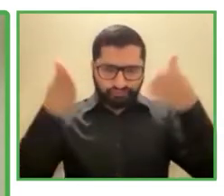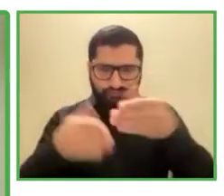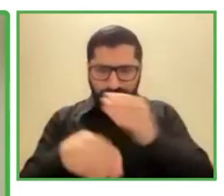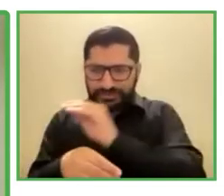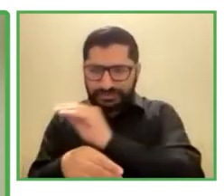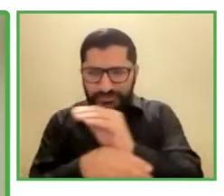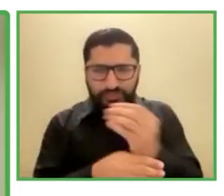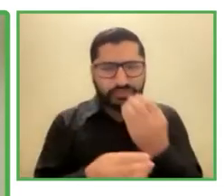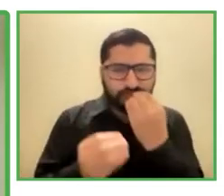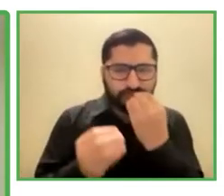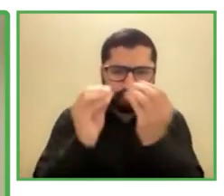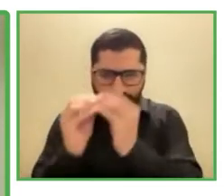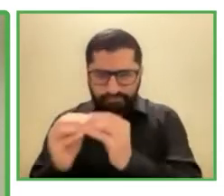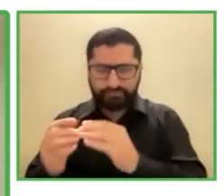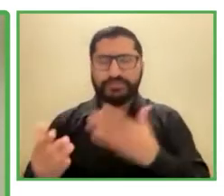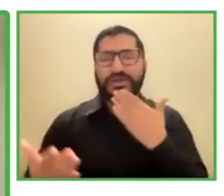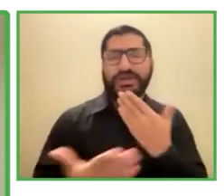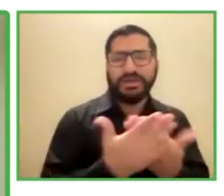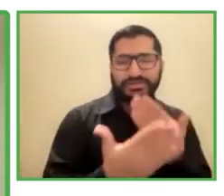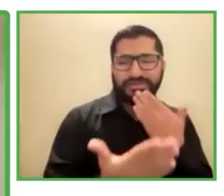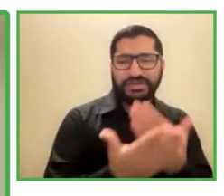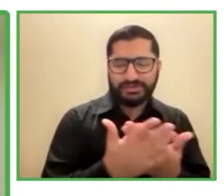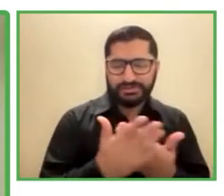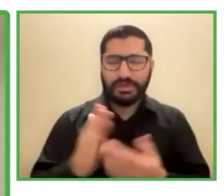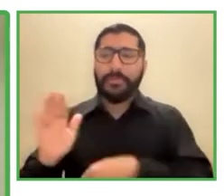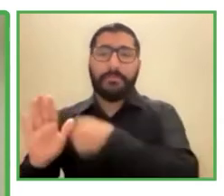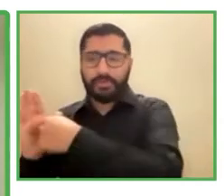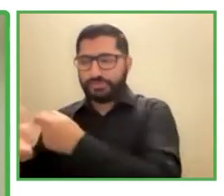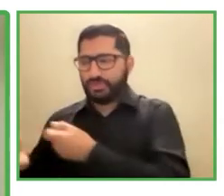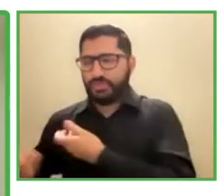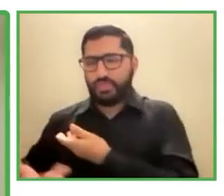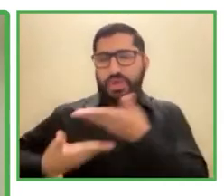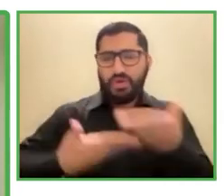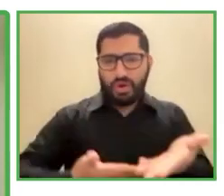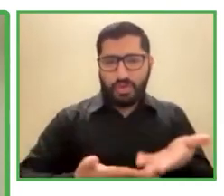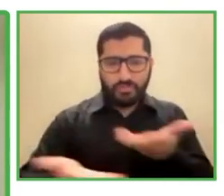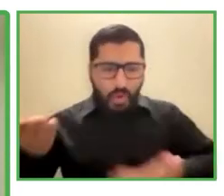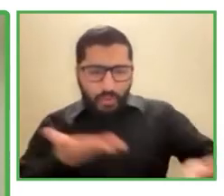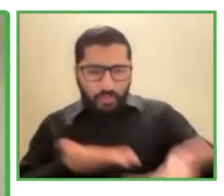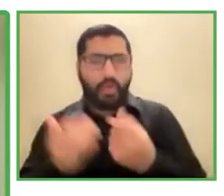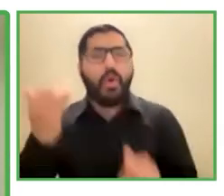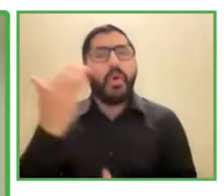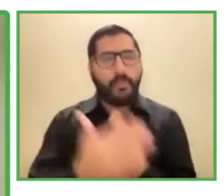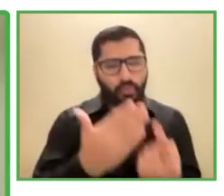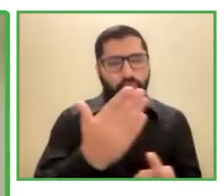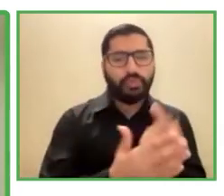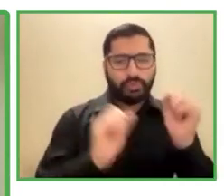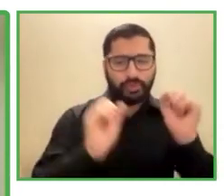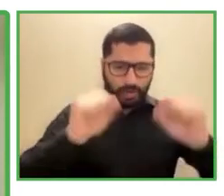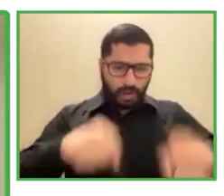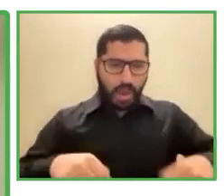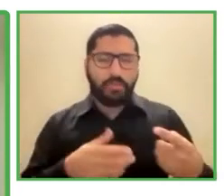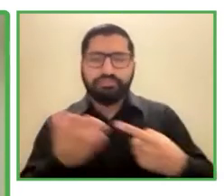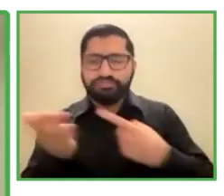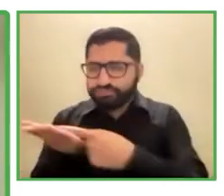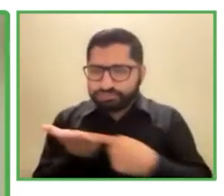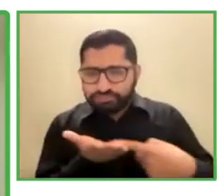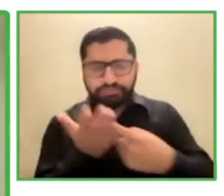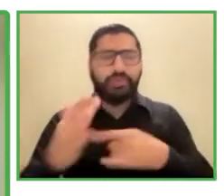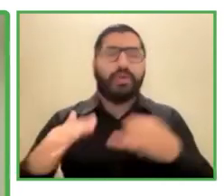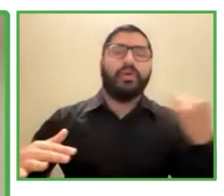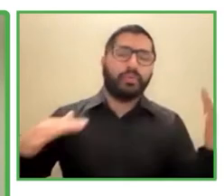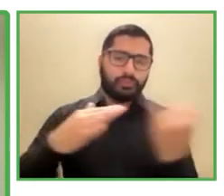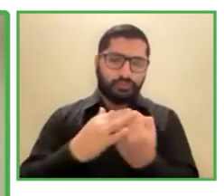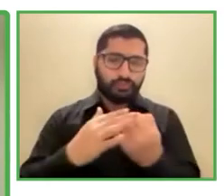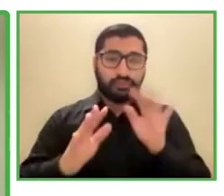Project por la invitación y la oportunidad de compartir un momento para hablar de inclusión y hablar de buenas prácticas en inclusión.